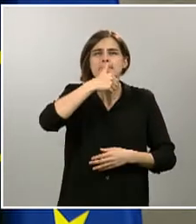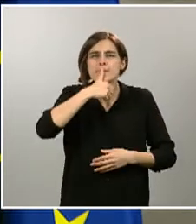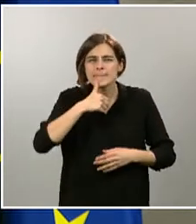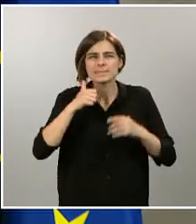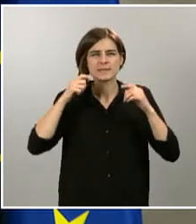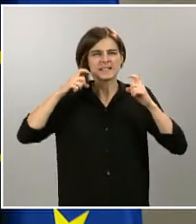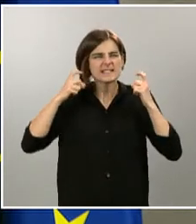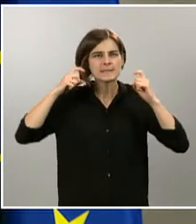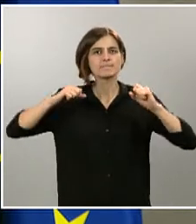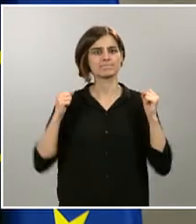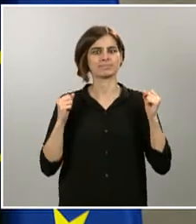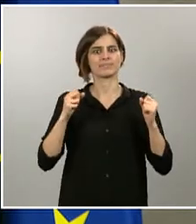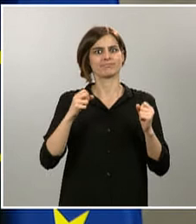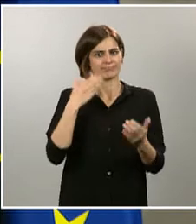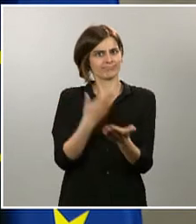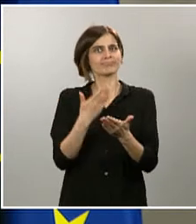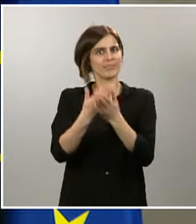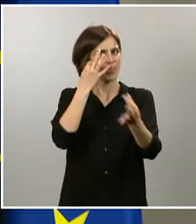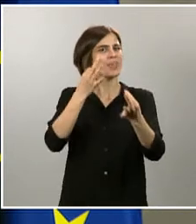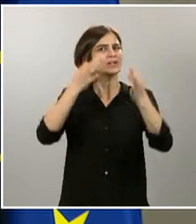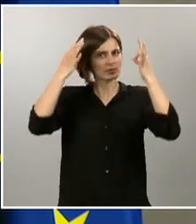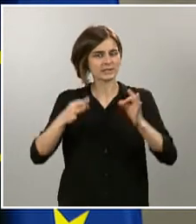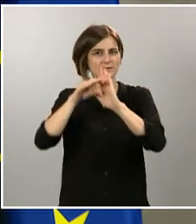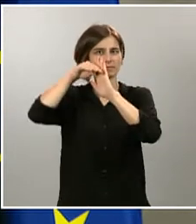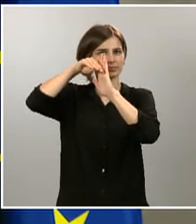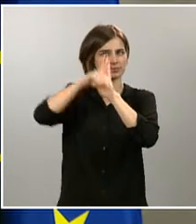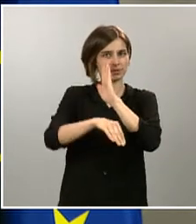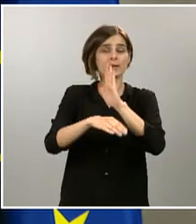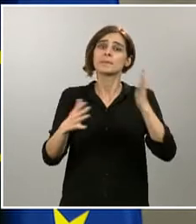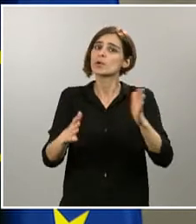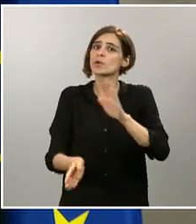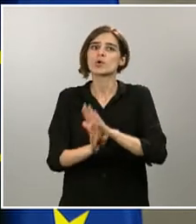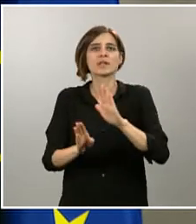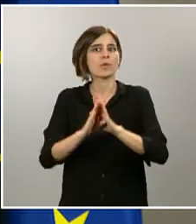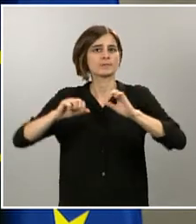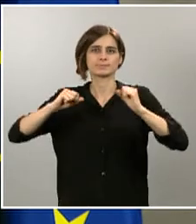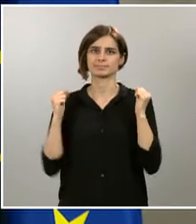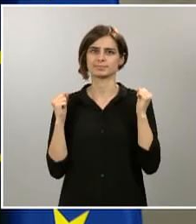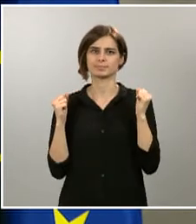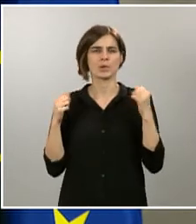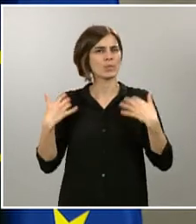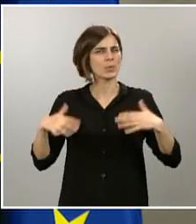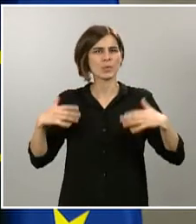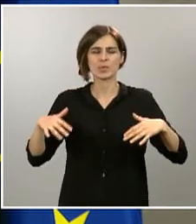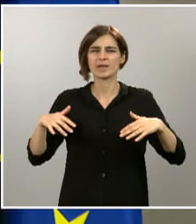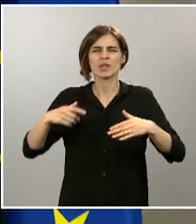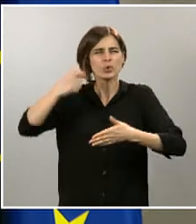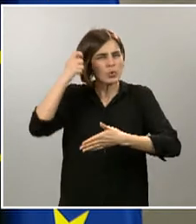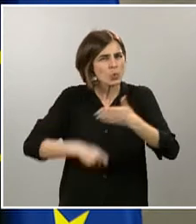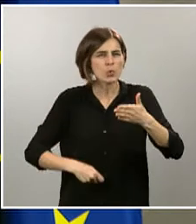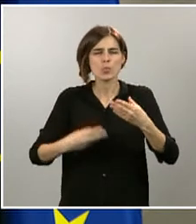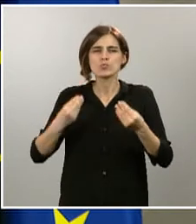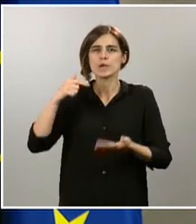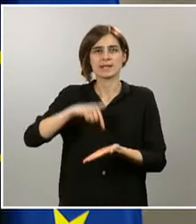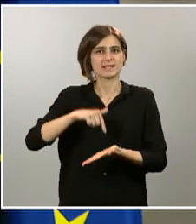que estamos dobrando la curva. Por tanto, seguimos en un estado de confinamiento de los más estrictos, de los más exigentes que se producen